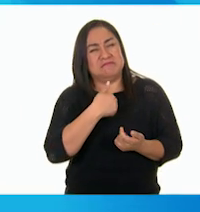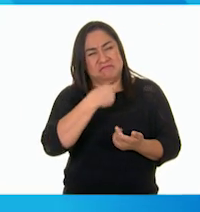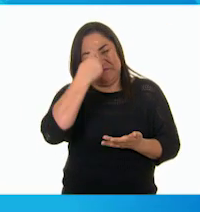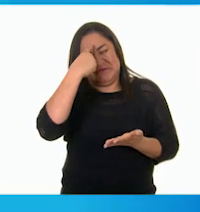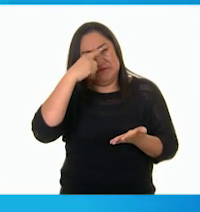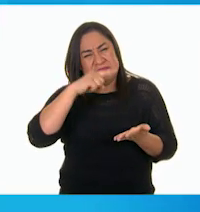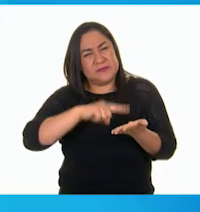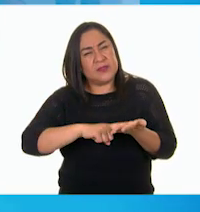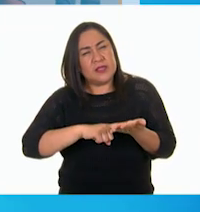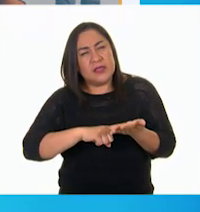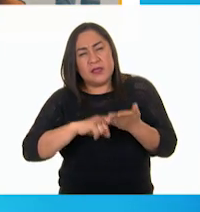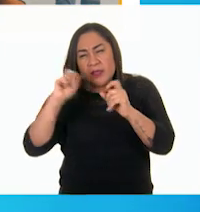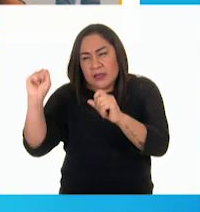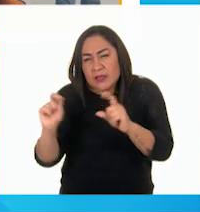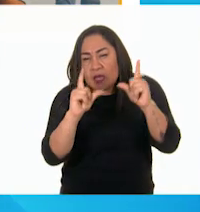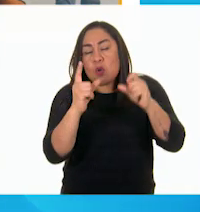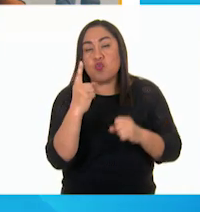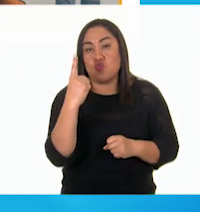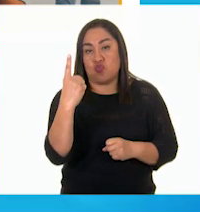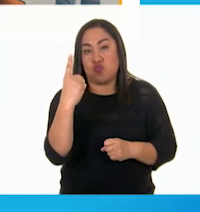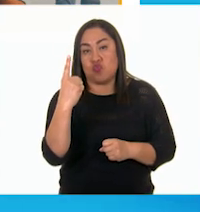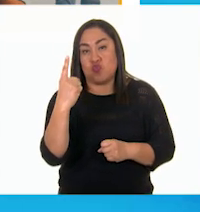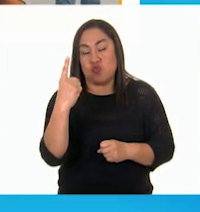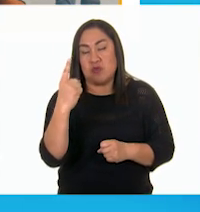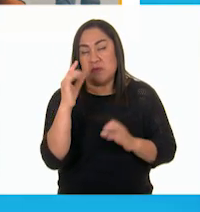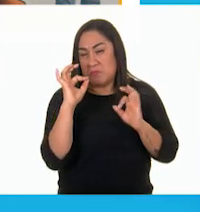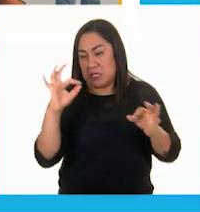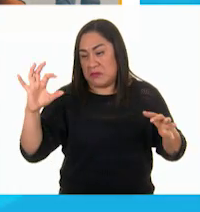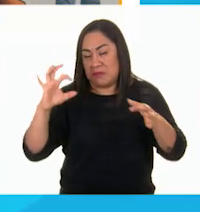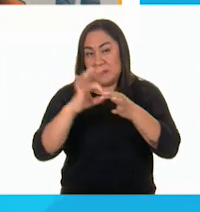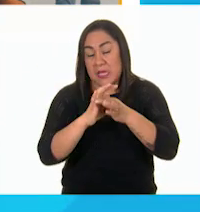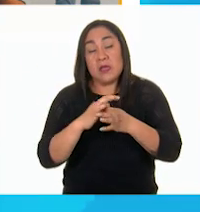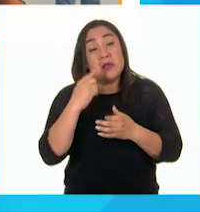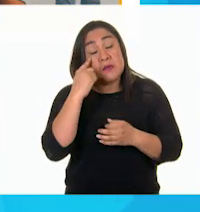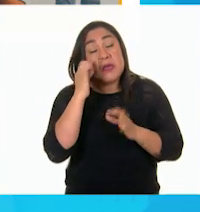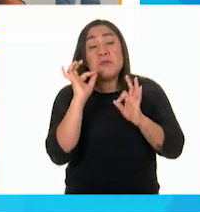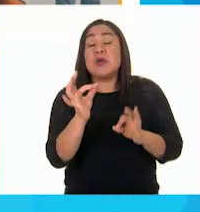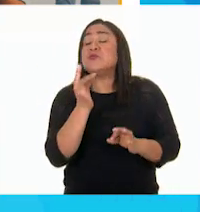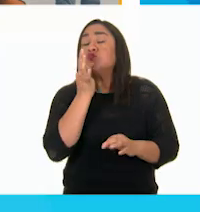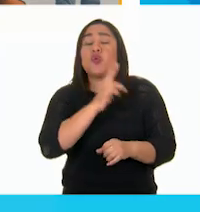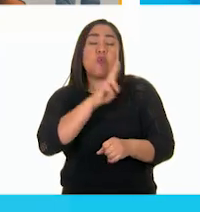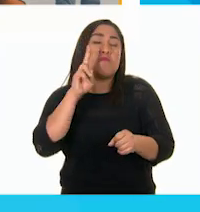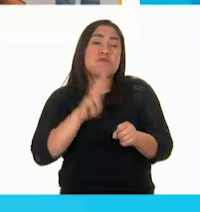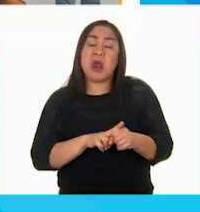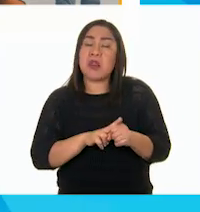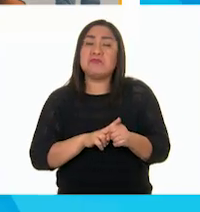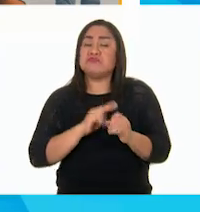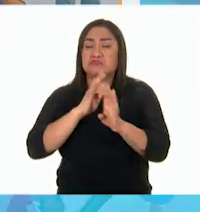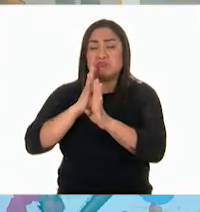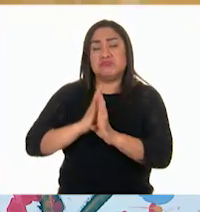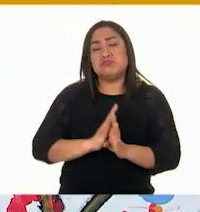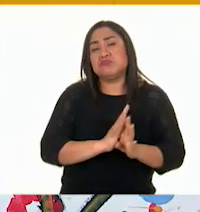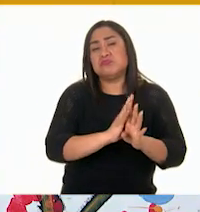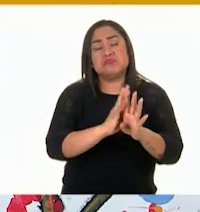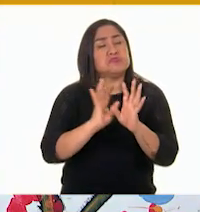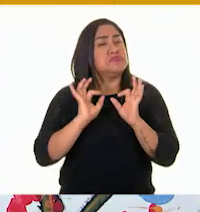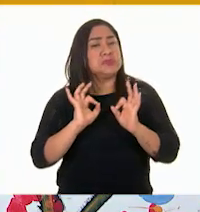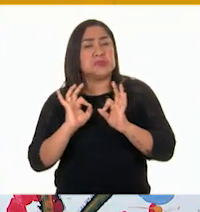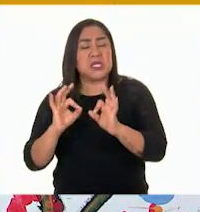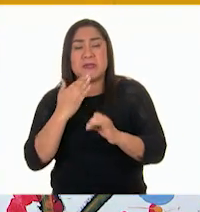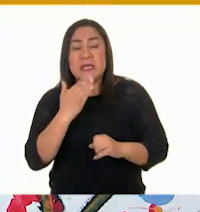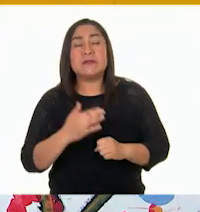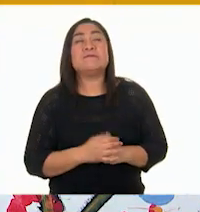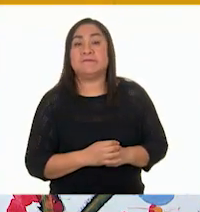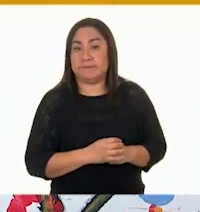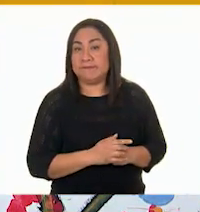número uno, ya que los niños bajaron las escaleras sin ningún problema. Oh, sí, tienes